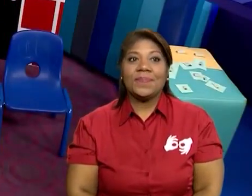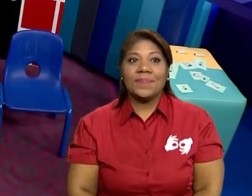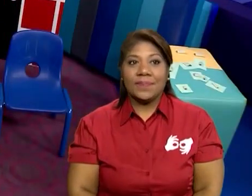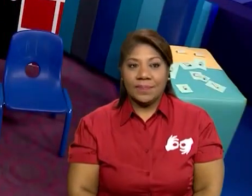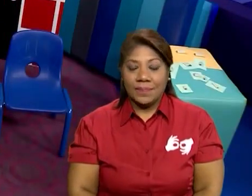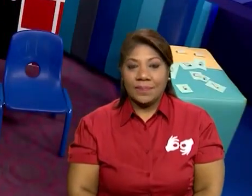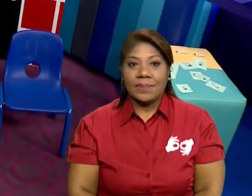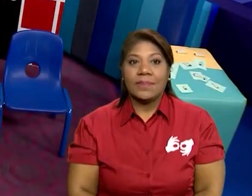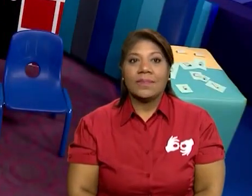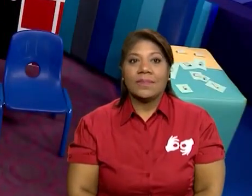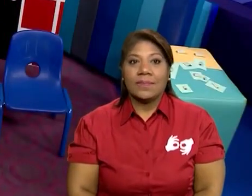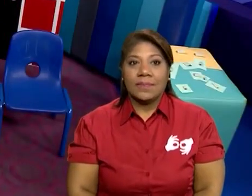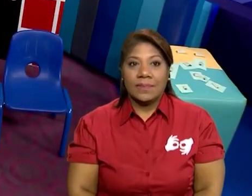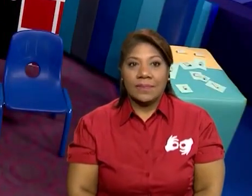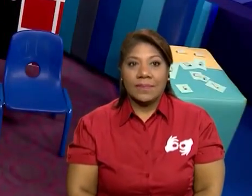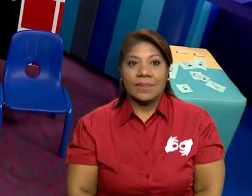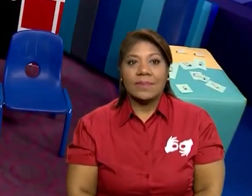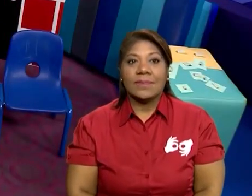Vamos.